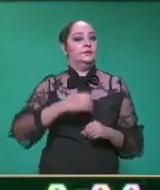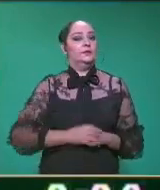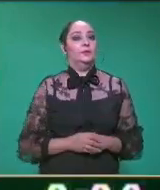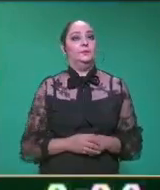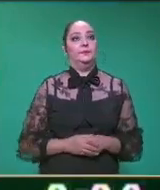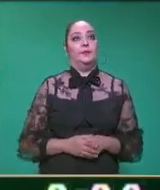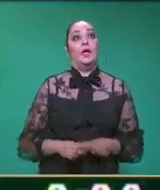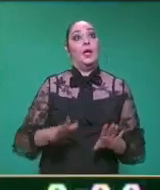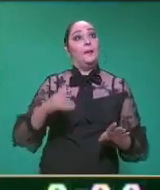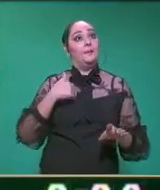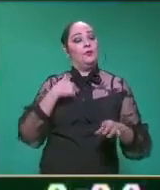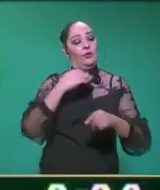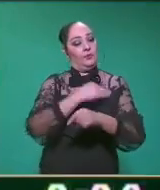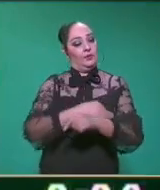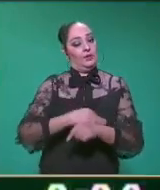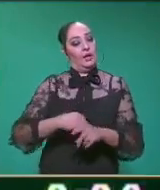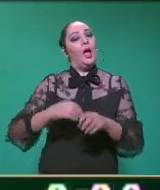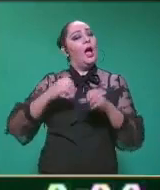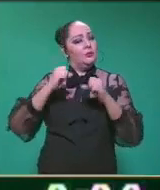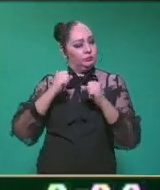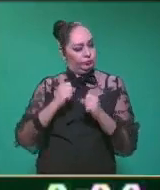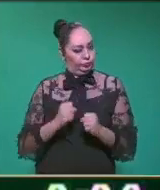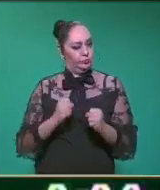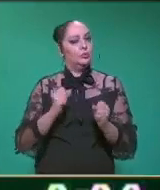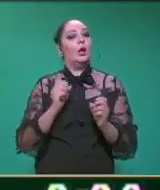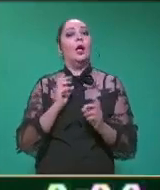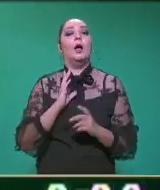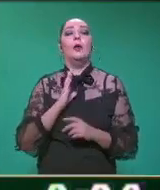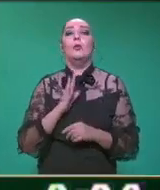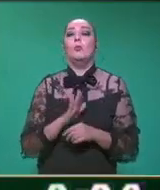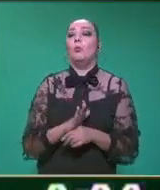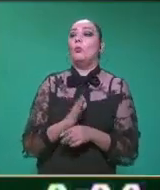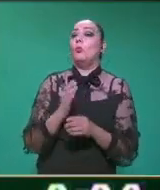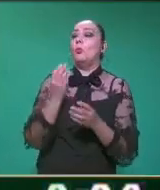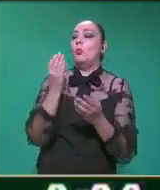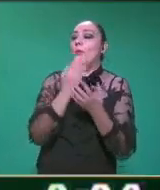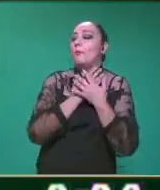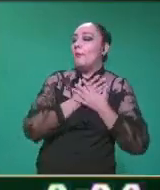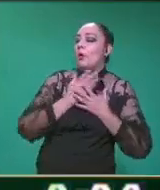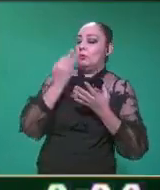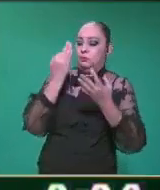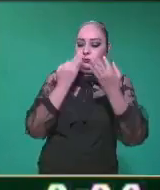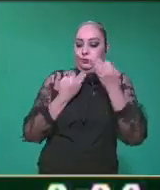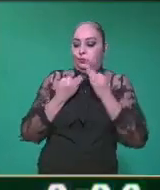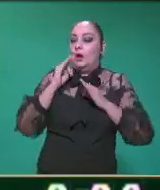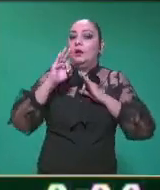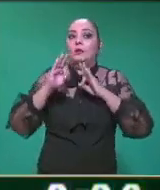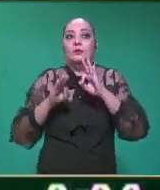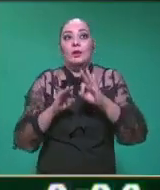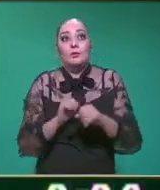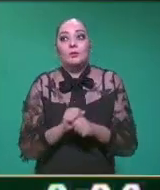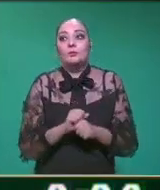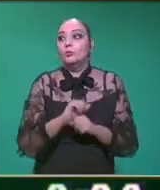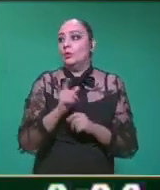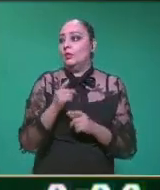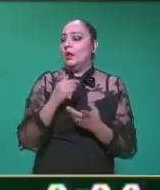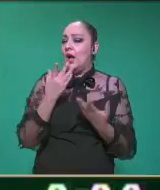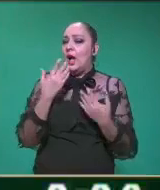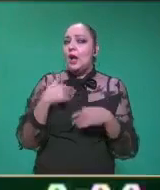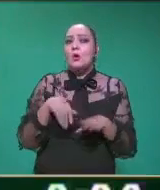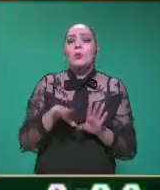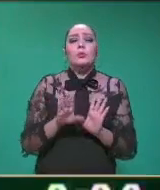Dice. Mi familia segura está. Con amor nos tratamos. Siguiente estrofa pudiera ser.